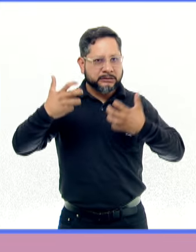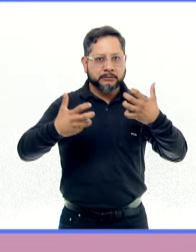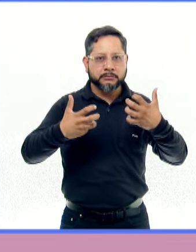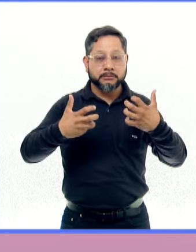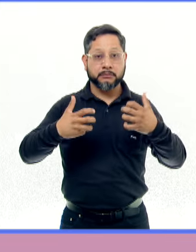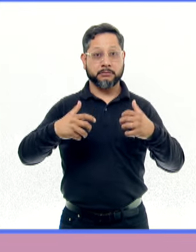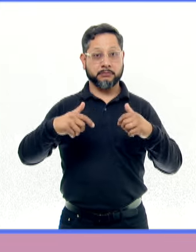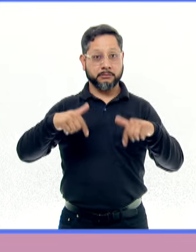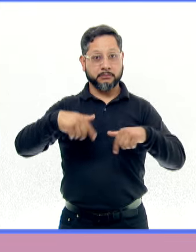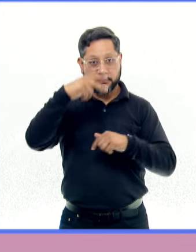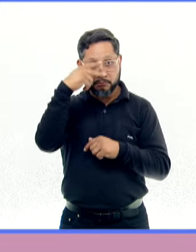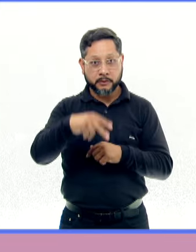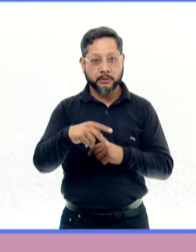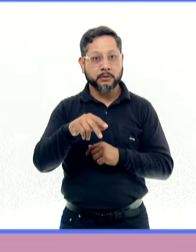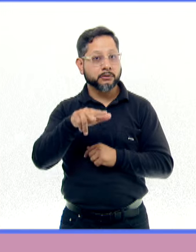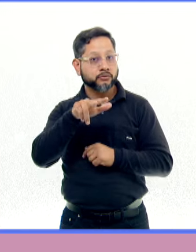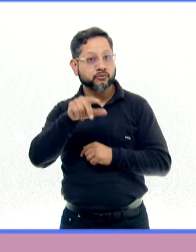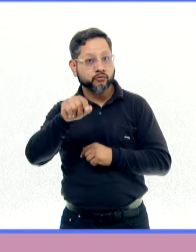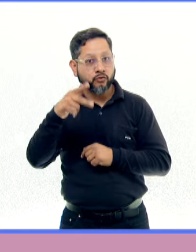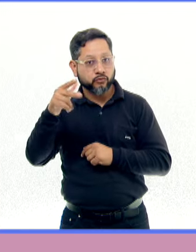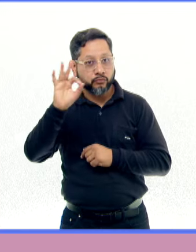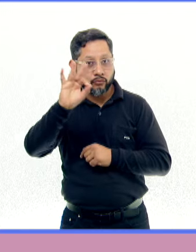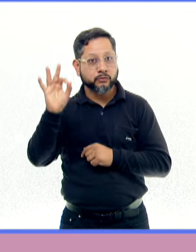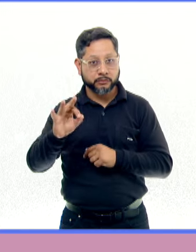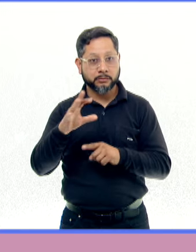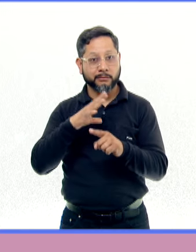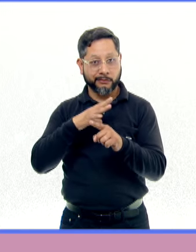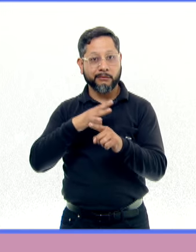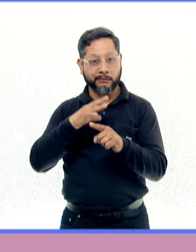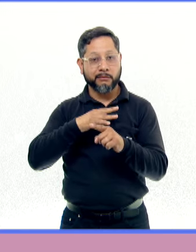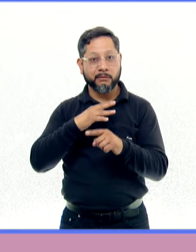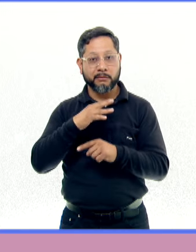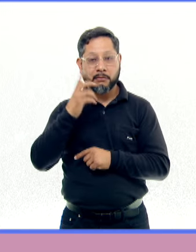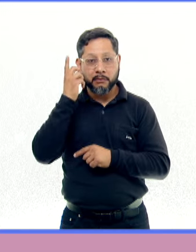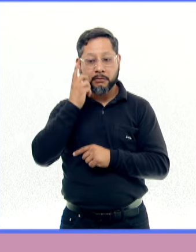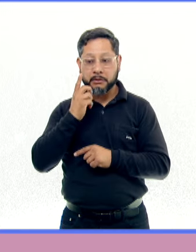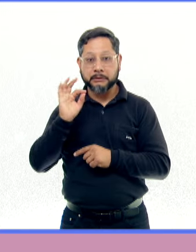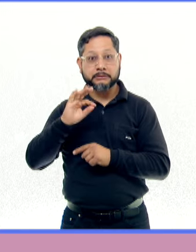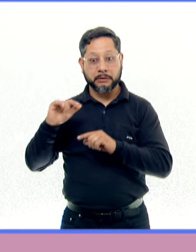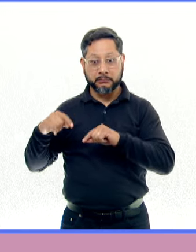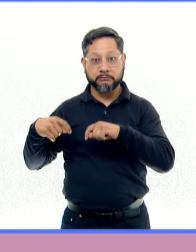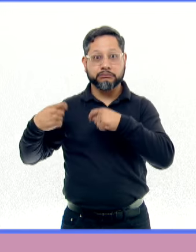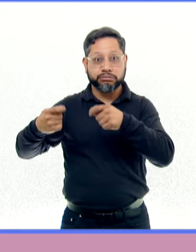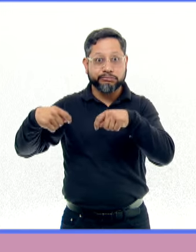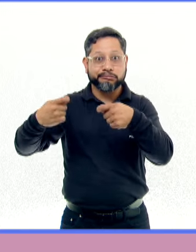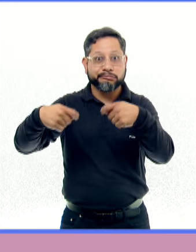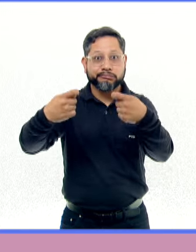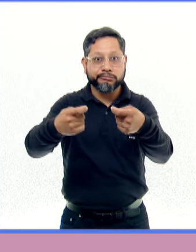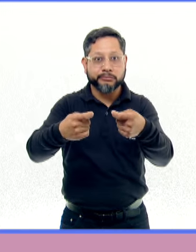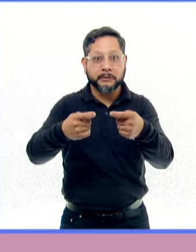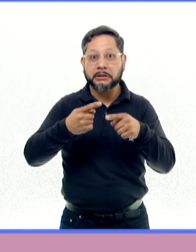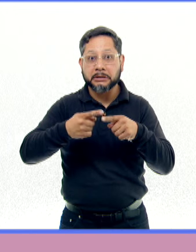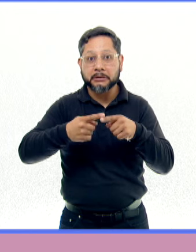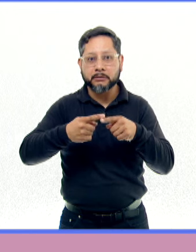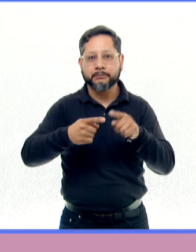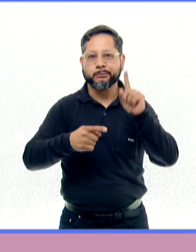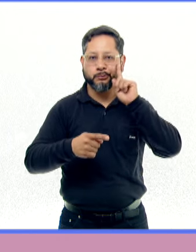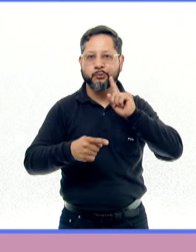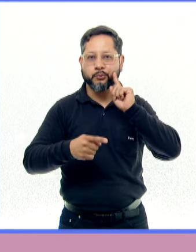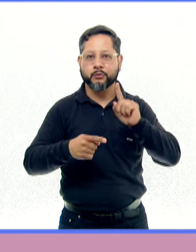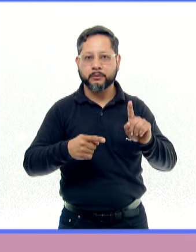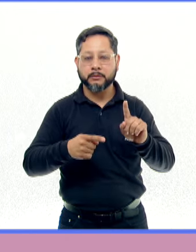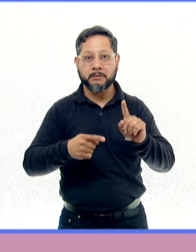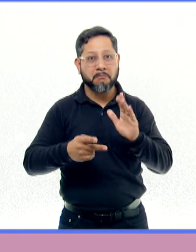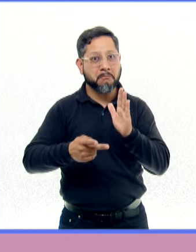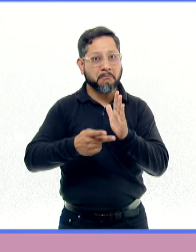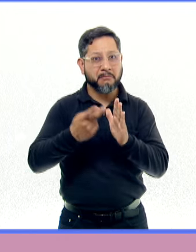México, 18.8% de la población lo padece, puede ser hereditario y se presenta con mayor frecuencia en las mujeres. Se puede volver